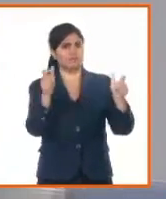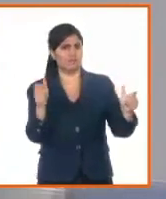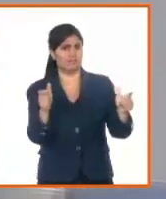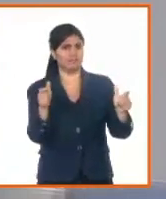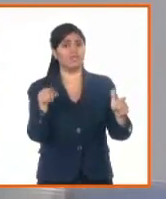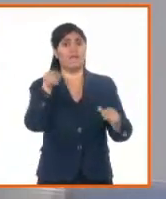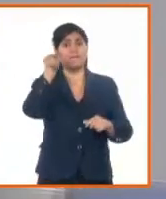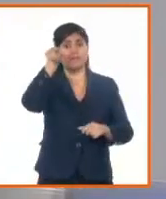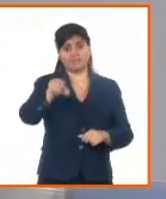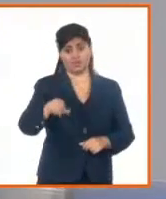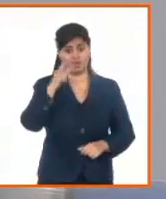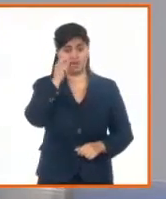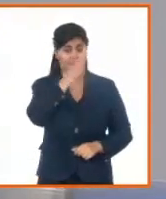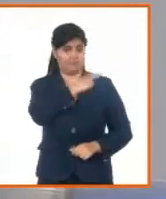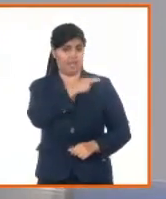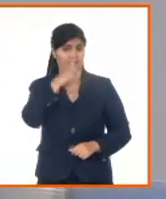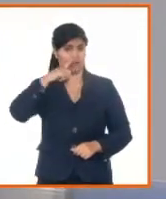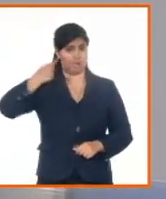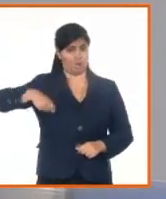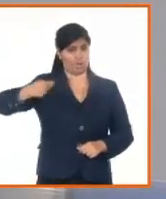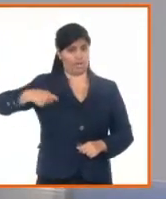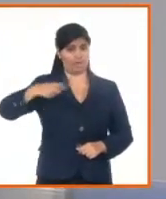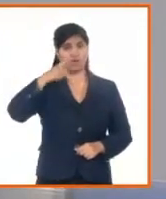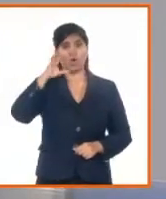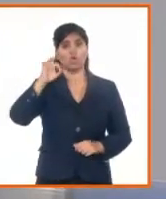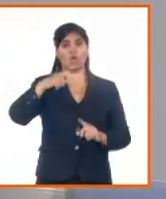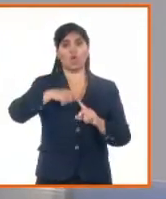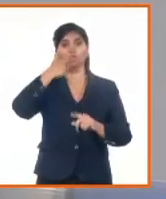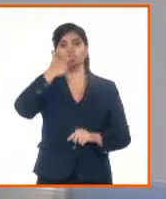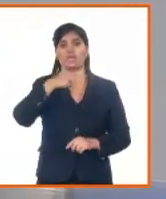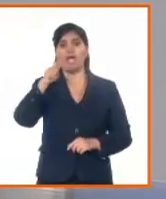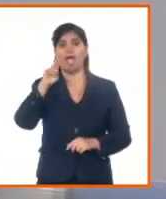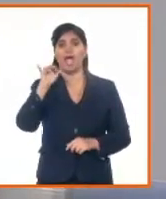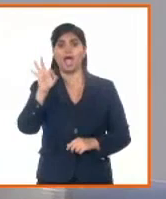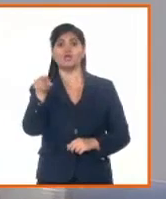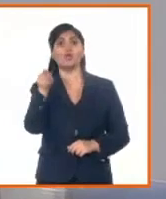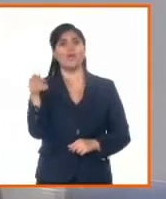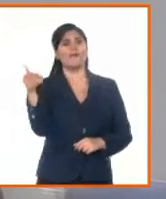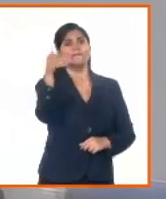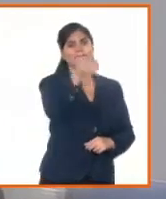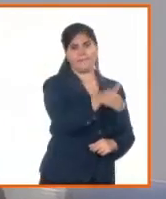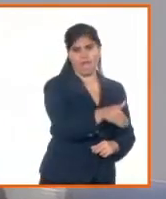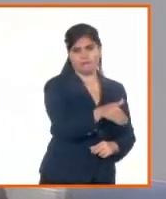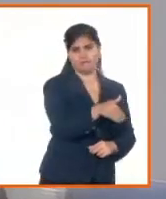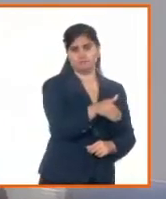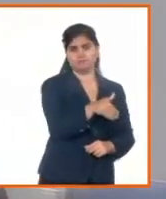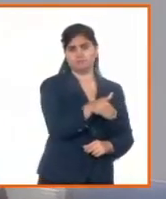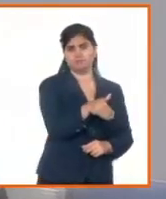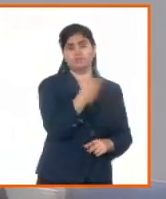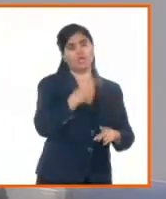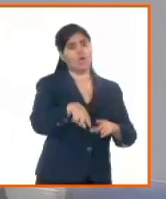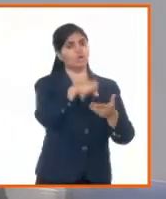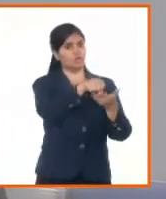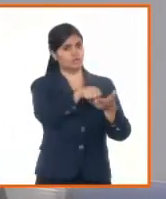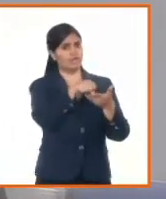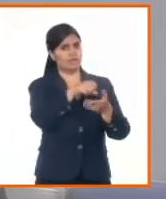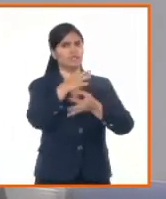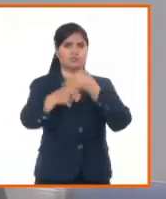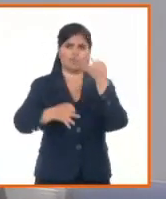en la instrumentación de todo este proceso, pero también los registradores mercantiles, que vamos a hablar también en esta mesa